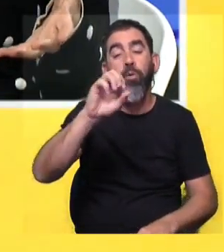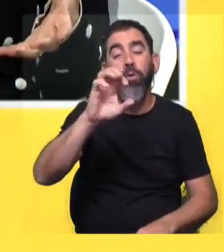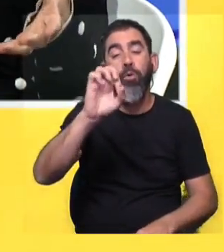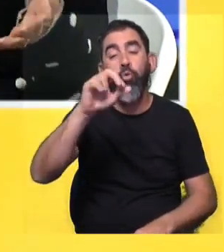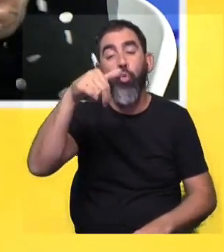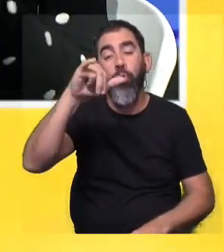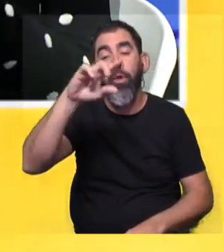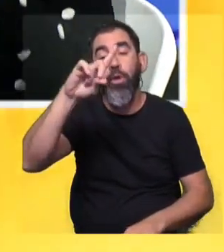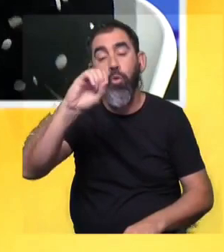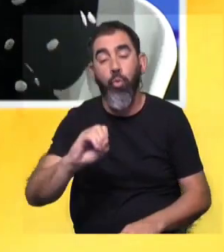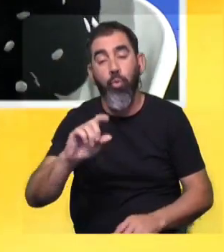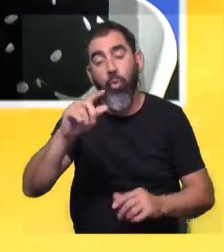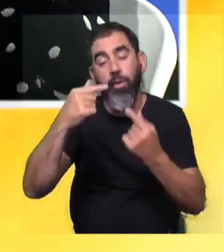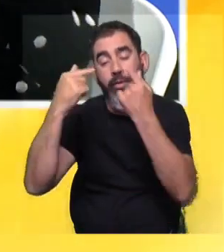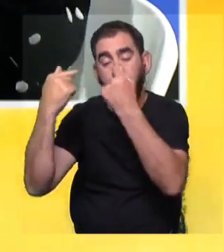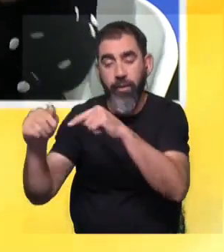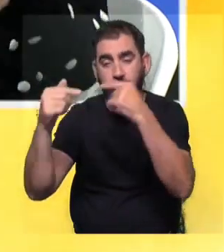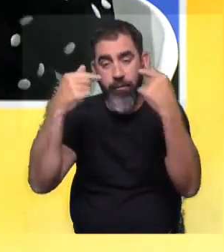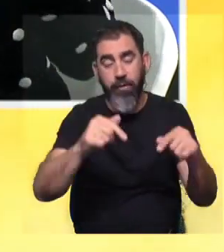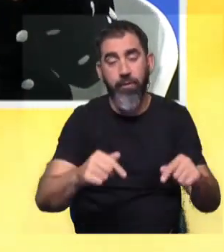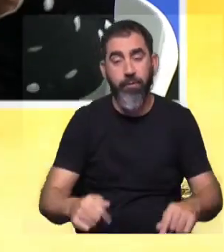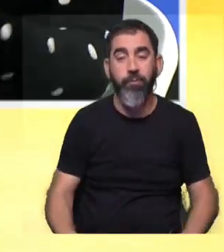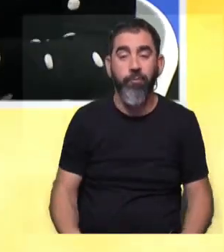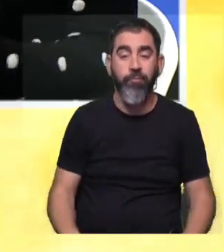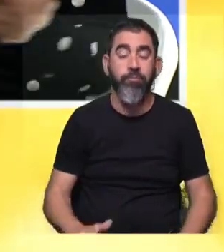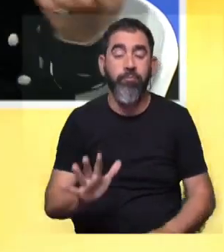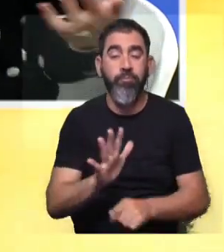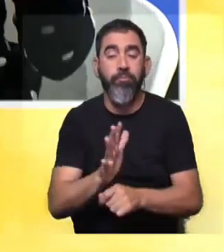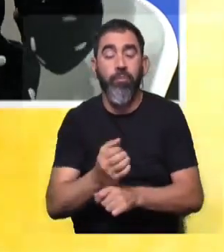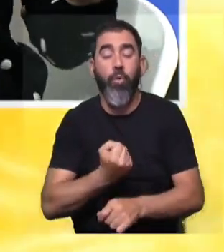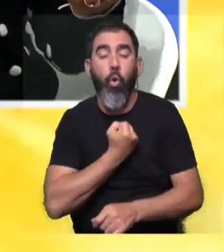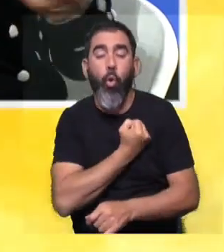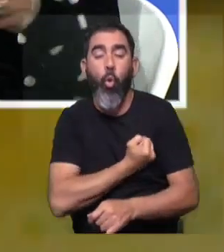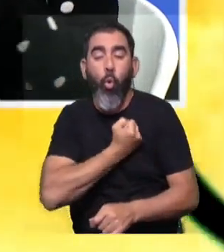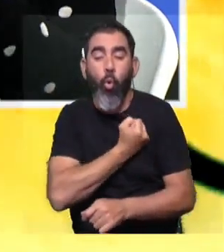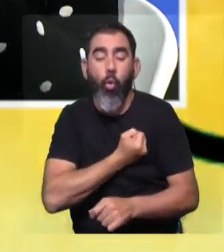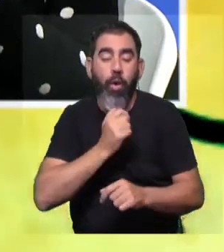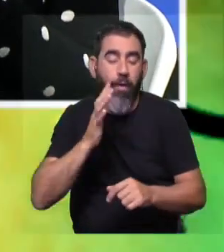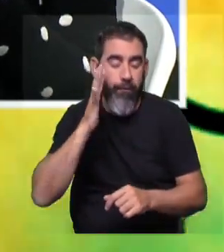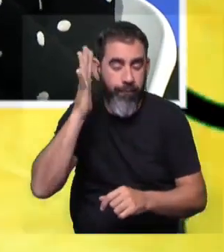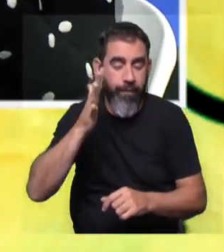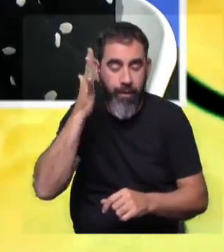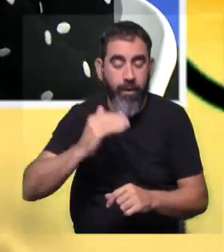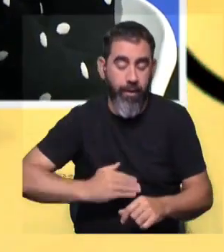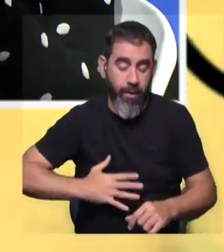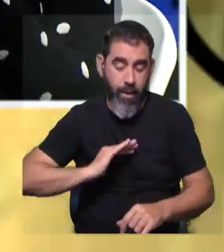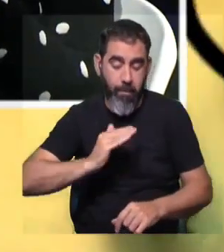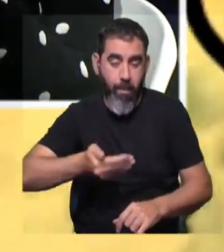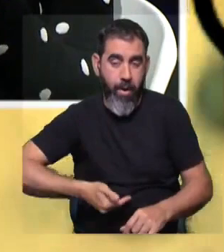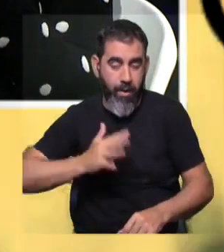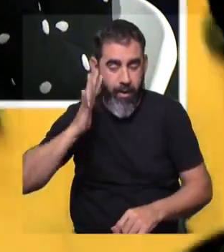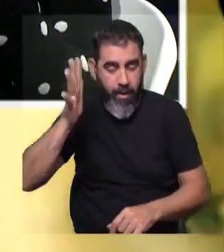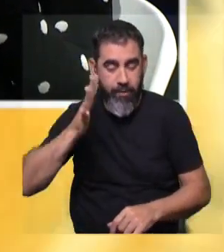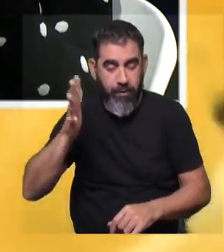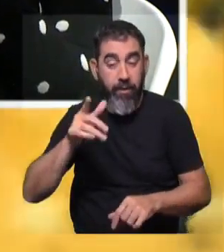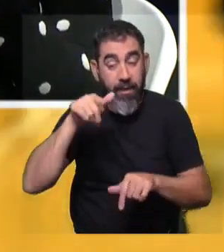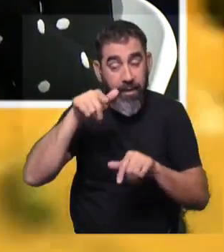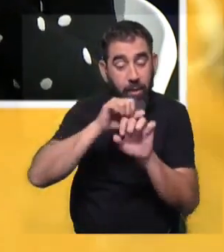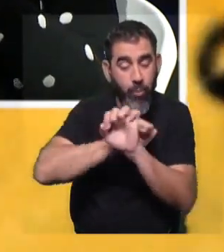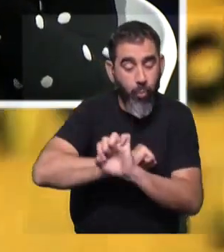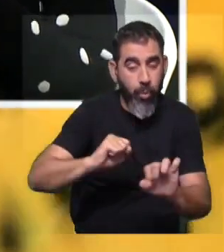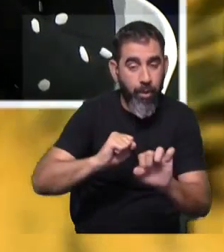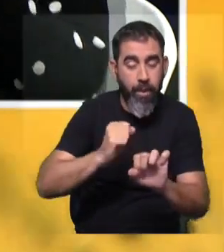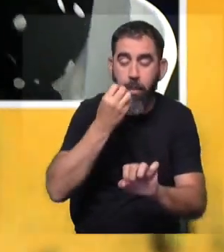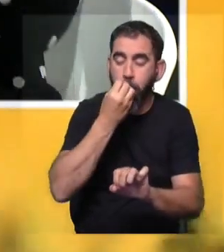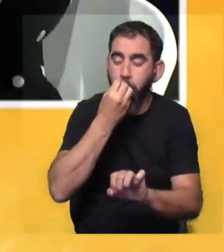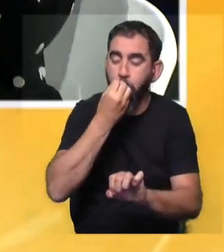son ondas de presión, lo mismo que, o hablamos de ecografía, como una mujer embarazada, digamos. Bueno, la idea es que en el ultrasonido se pueden distinguir